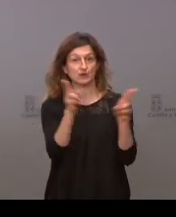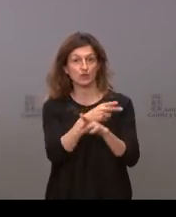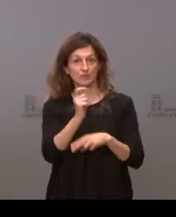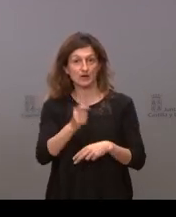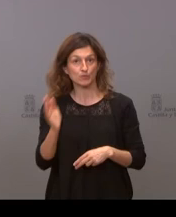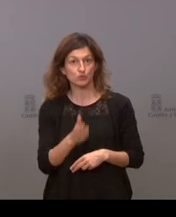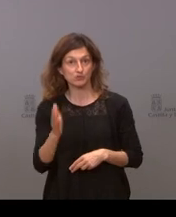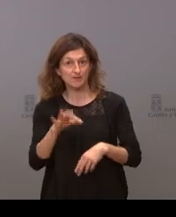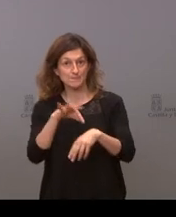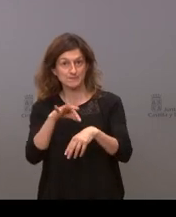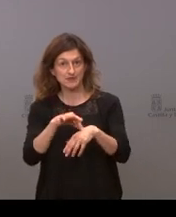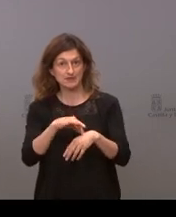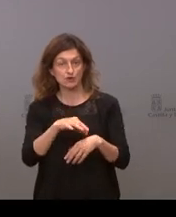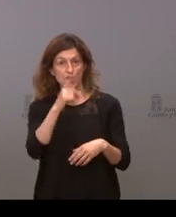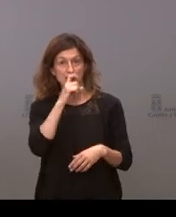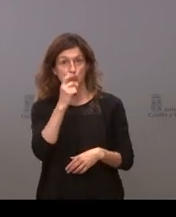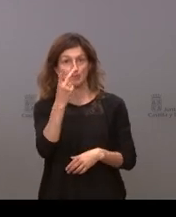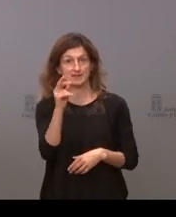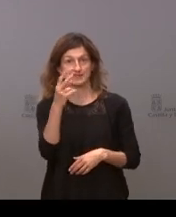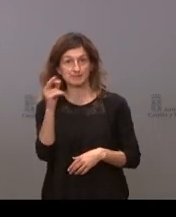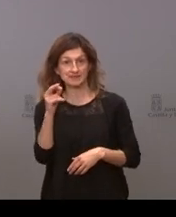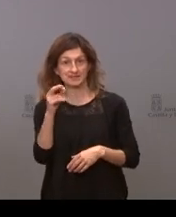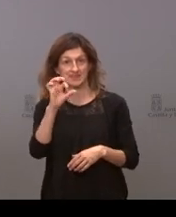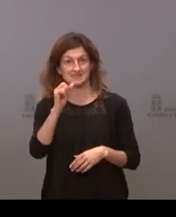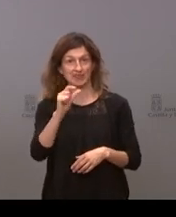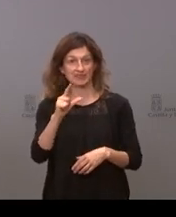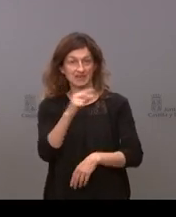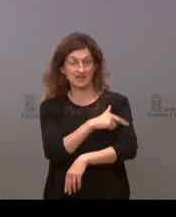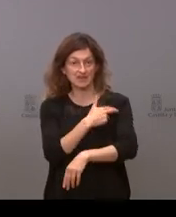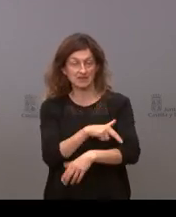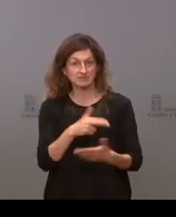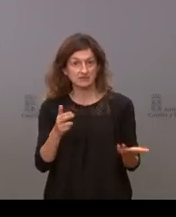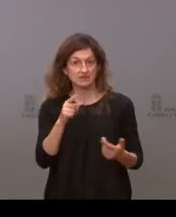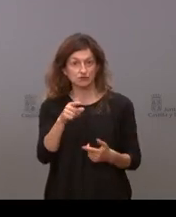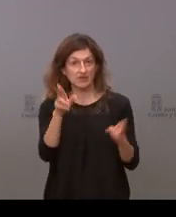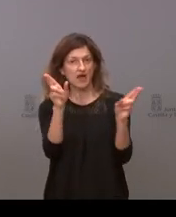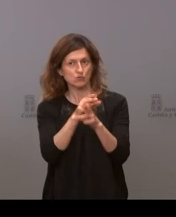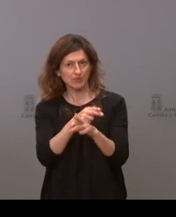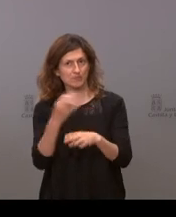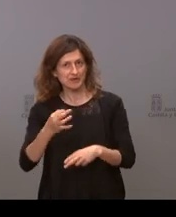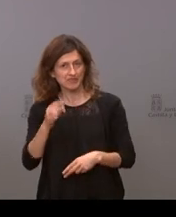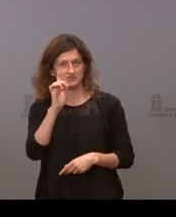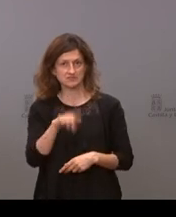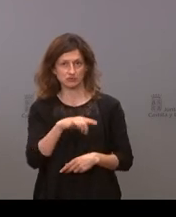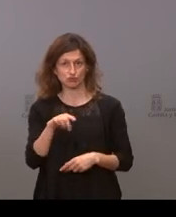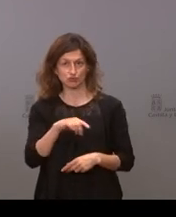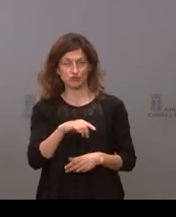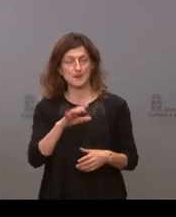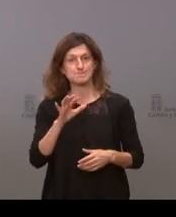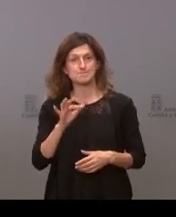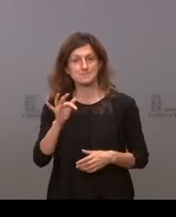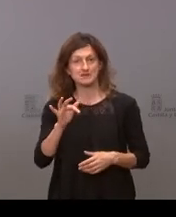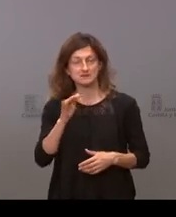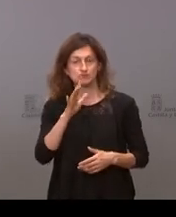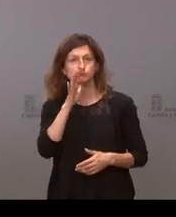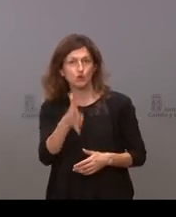la productividad a los médicos en 2020 por parte de SACIL lo primero es saber si se va a proceder a esa anulación y en segunda parte si es así los